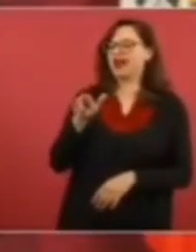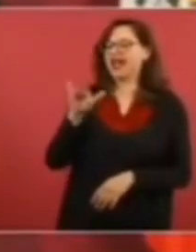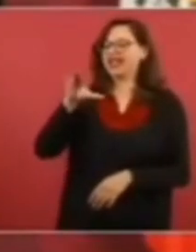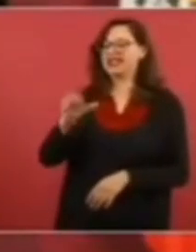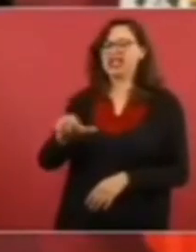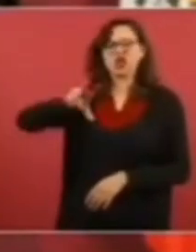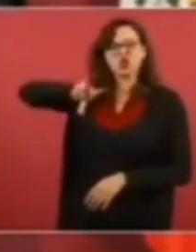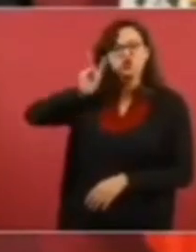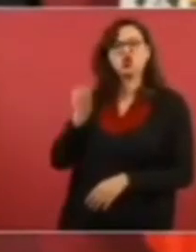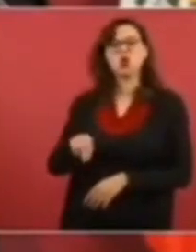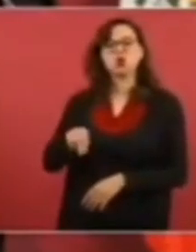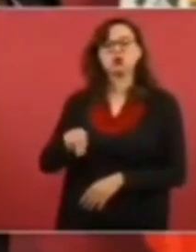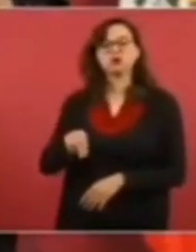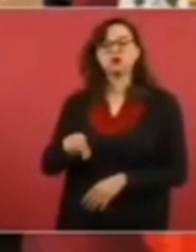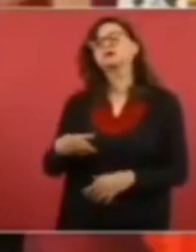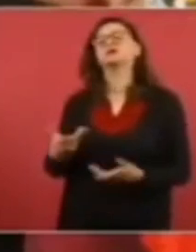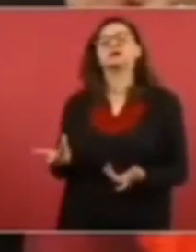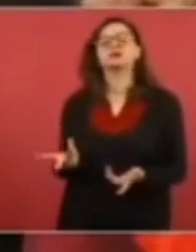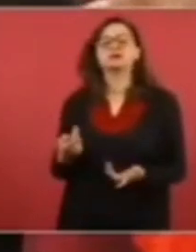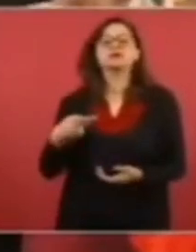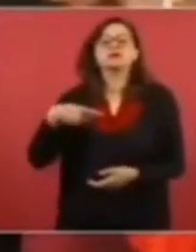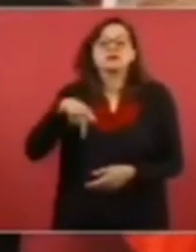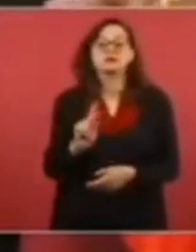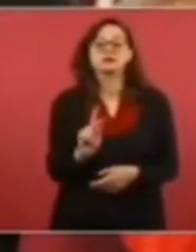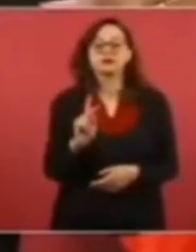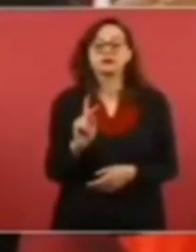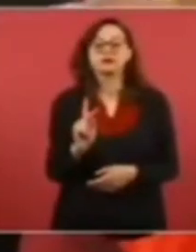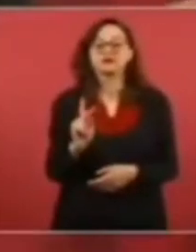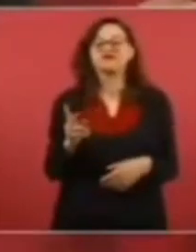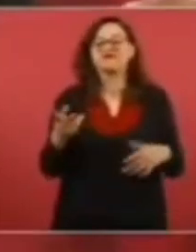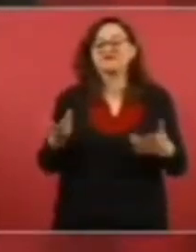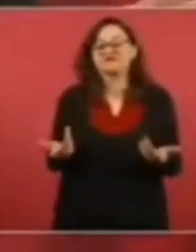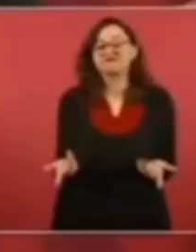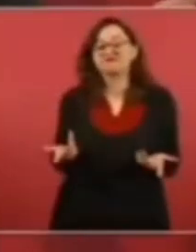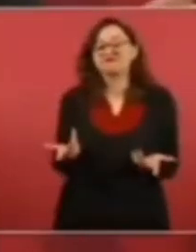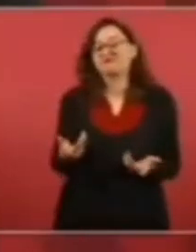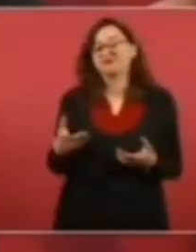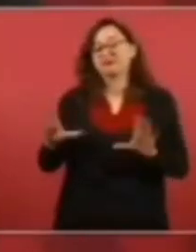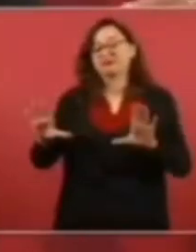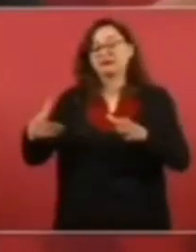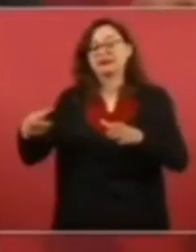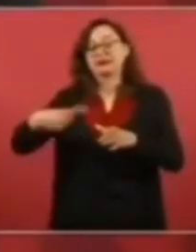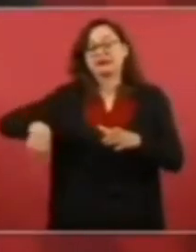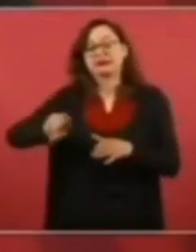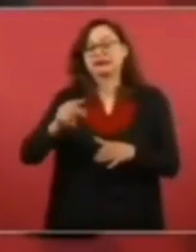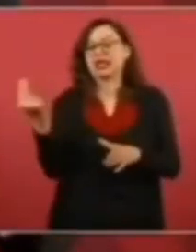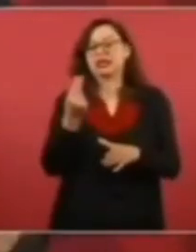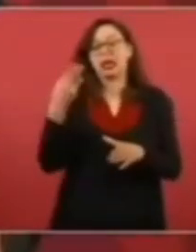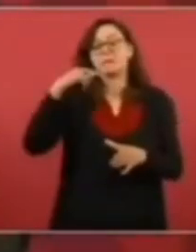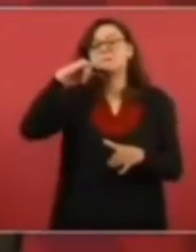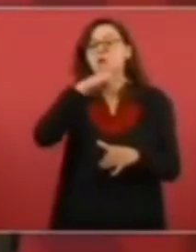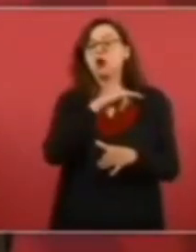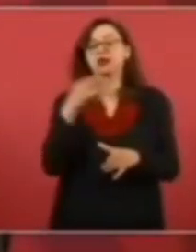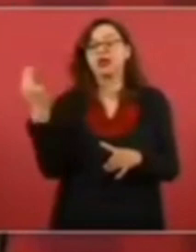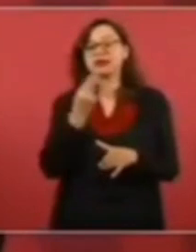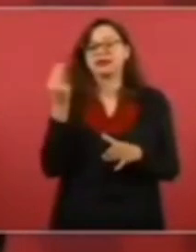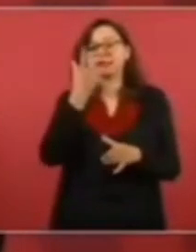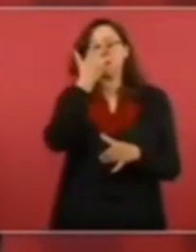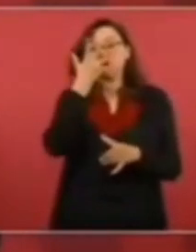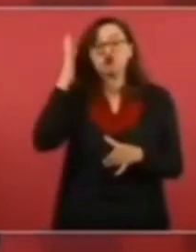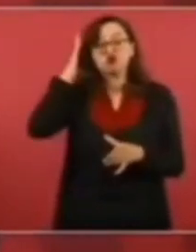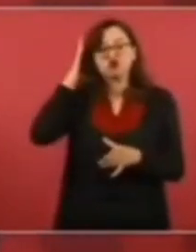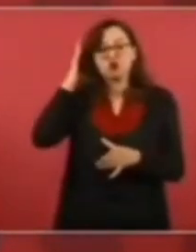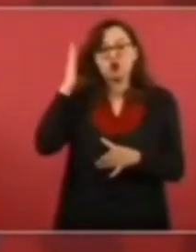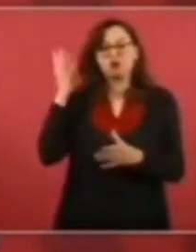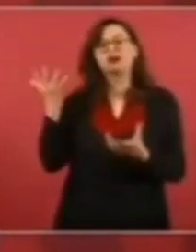Pero como el conservadurismo, siempre lo hemos dicho, tiene como doctrina principal la hipocresía, el